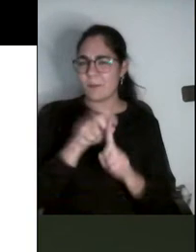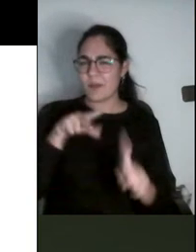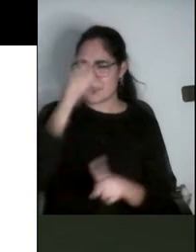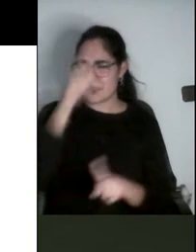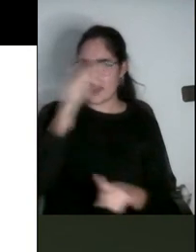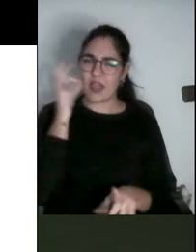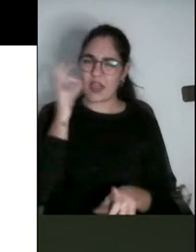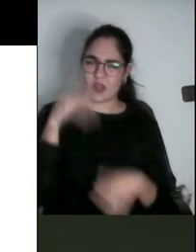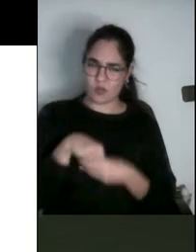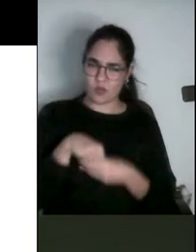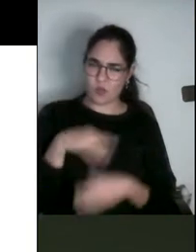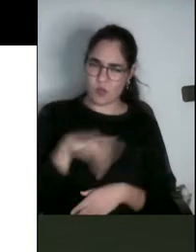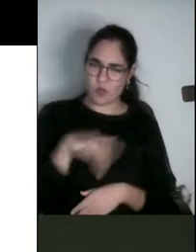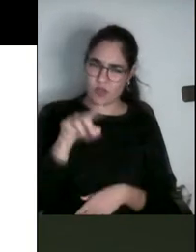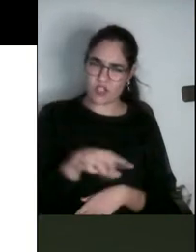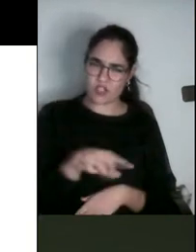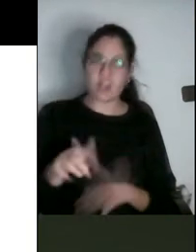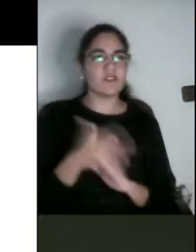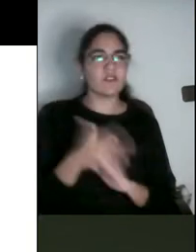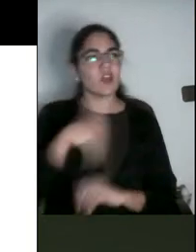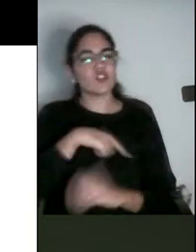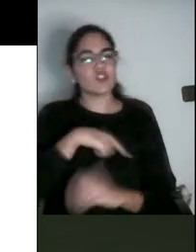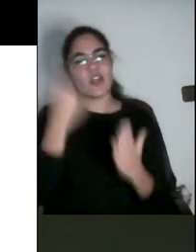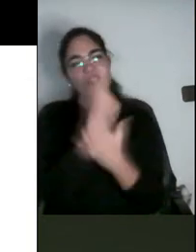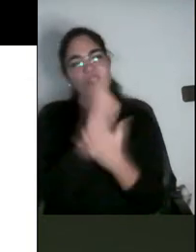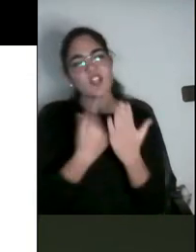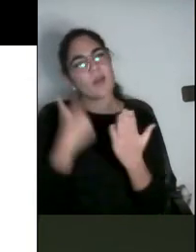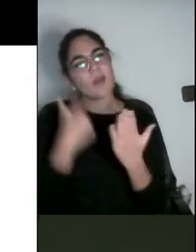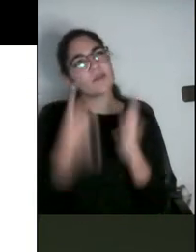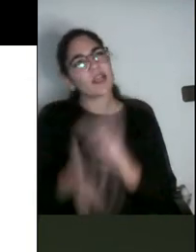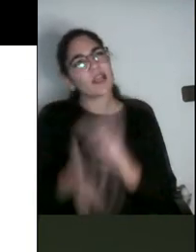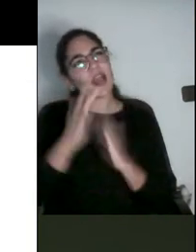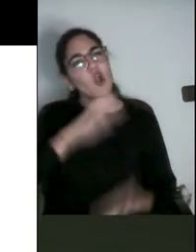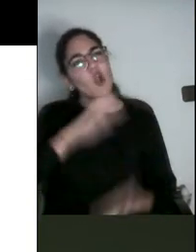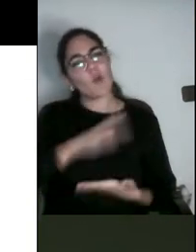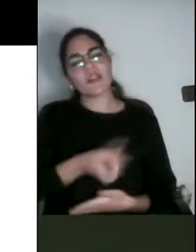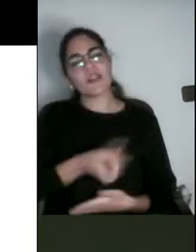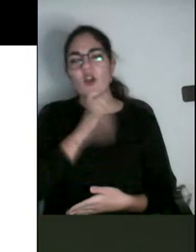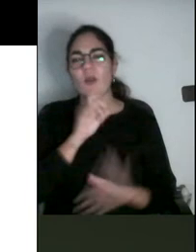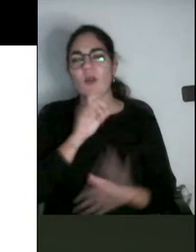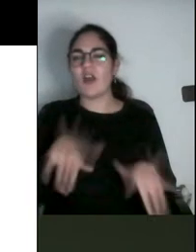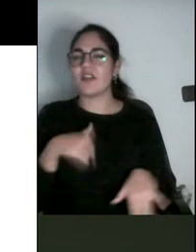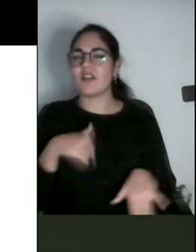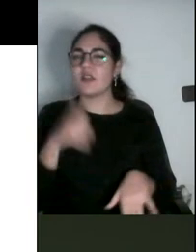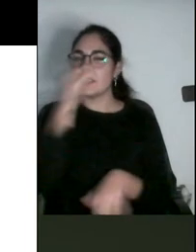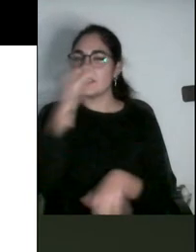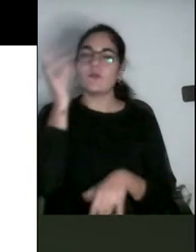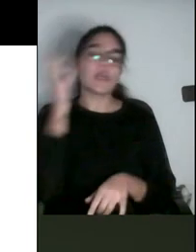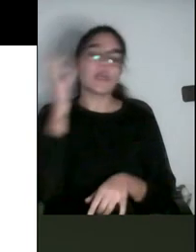el diseño competencial que estamos marcando contribuye a mitigar o a sostener el sexismo.